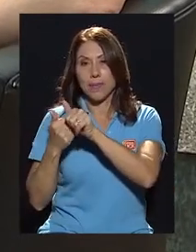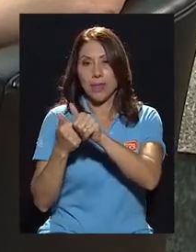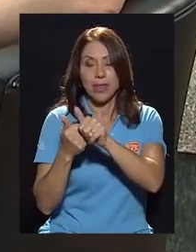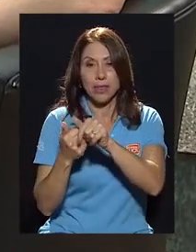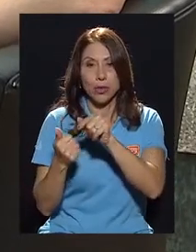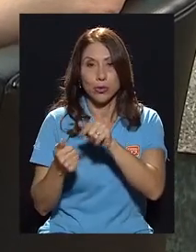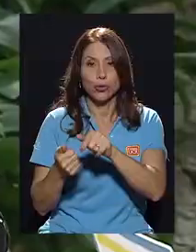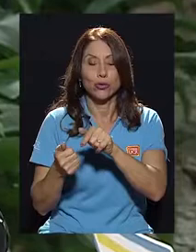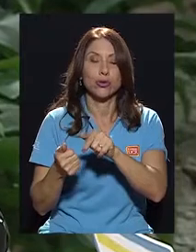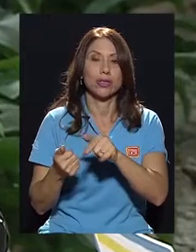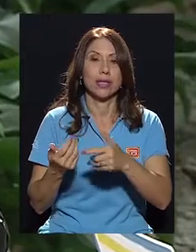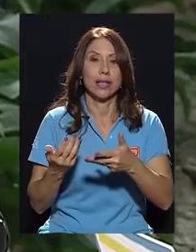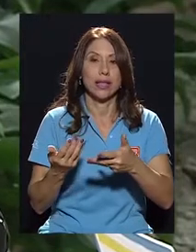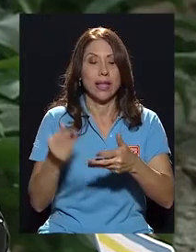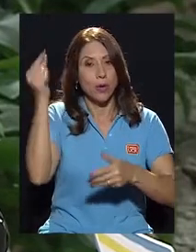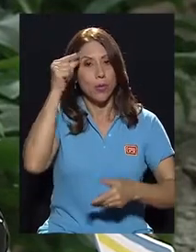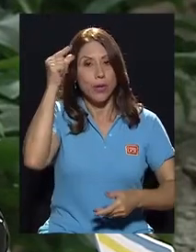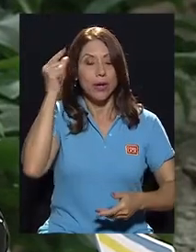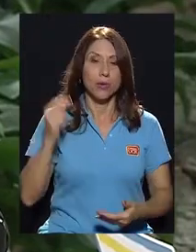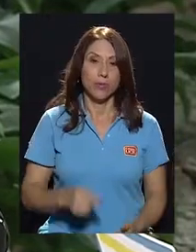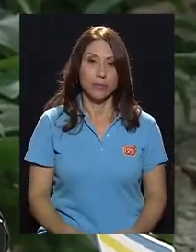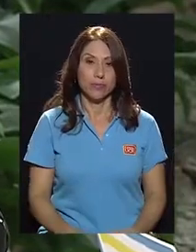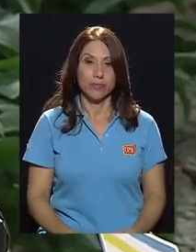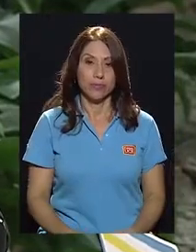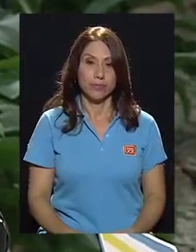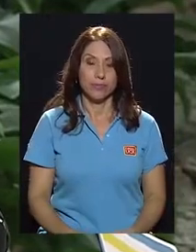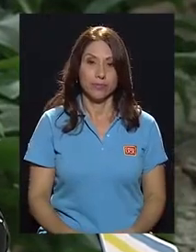gobierno.